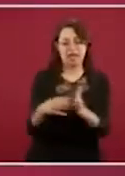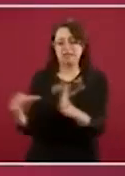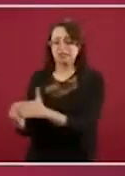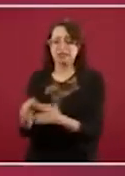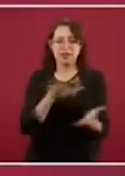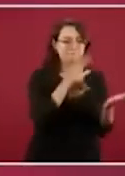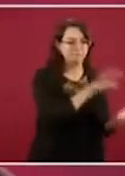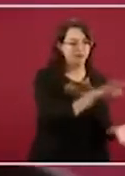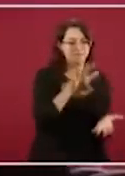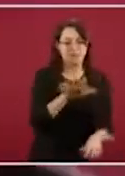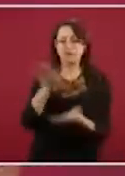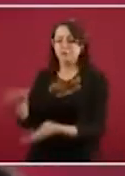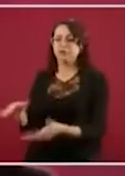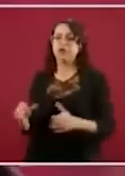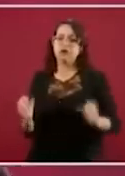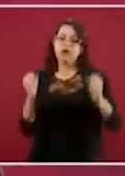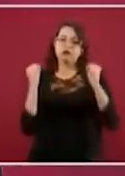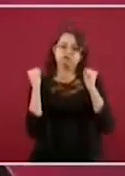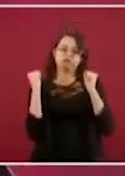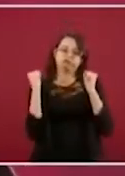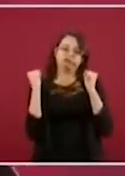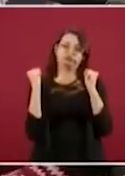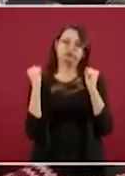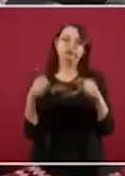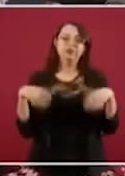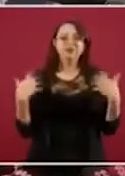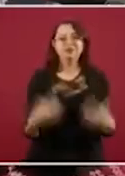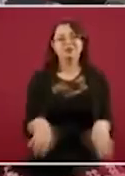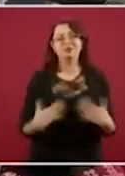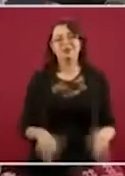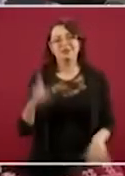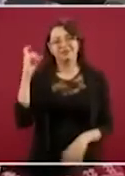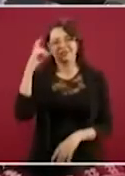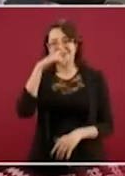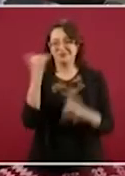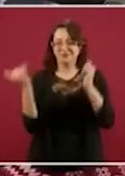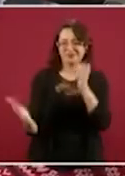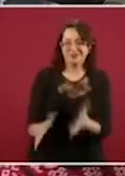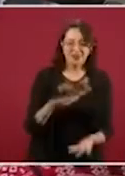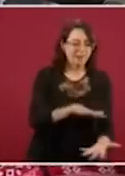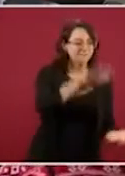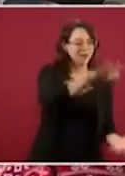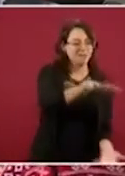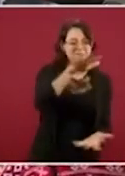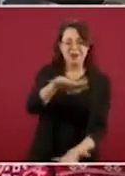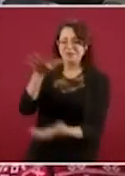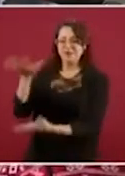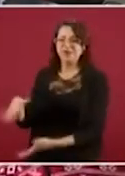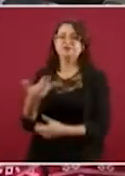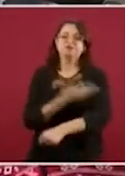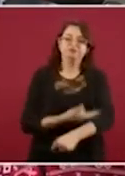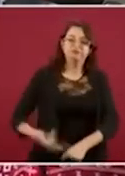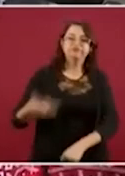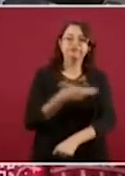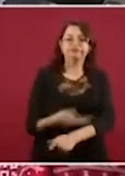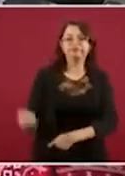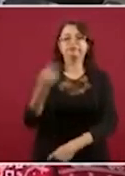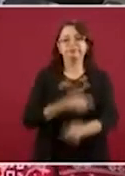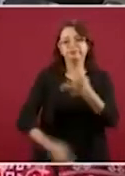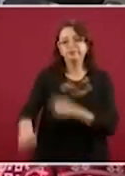préstanos tu diablito porque vamos a llevarnos todas las cajas que te traemos. Y las estamos procesando, tenemos un